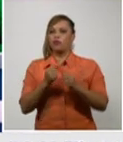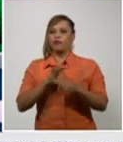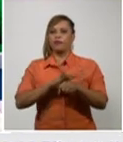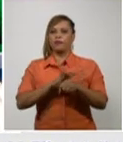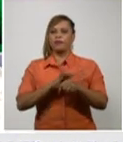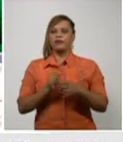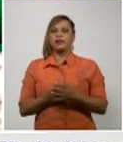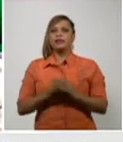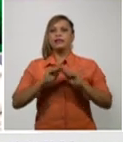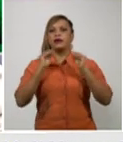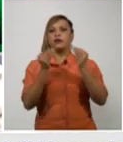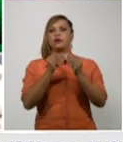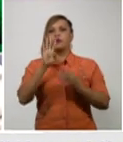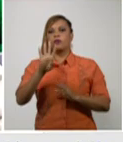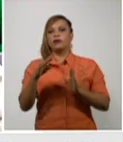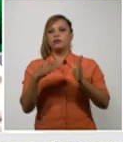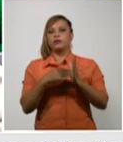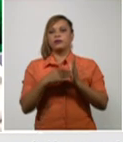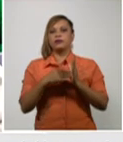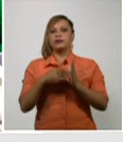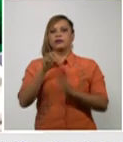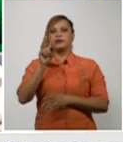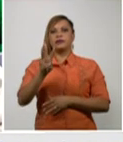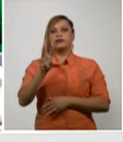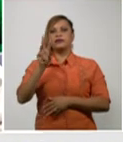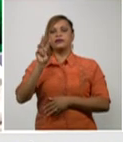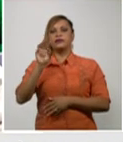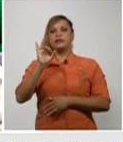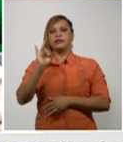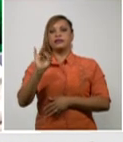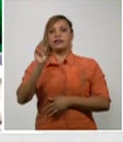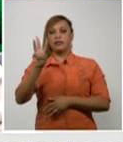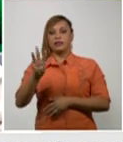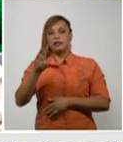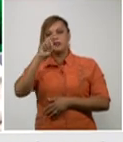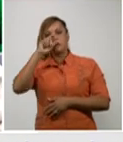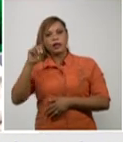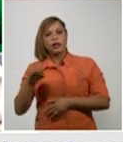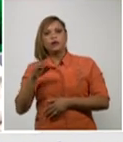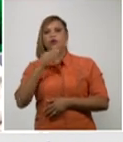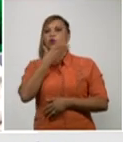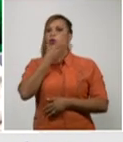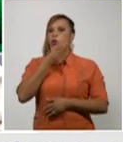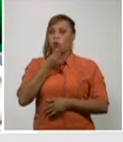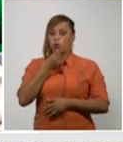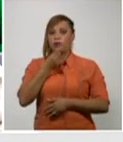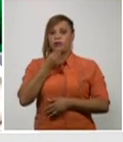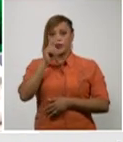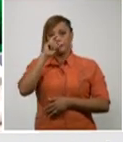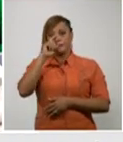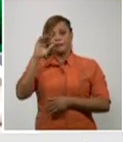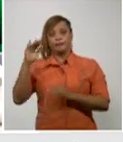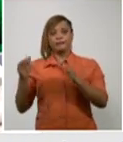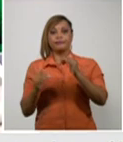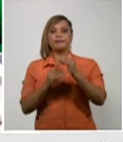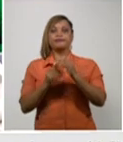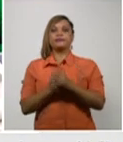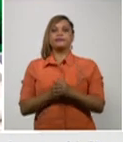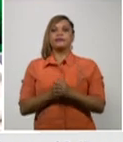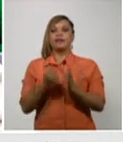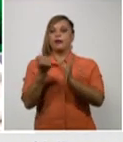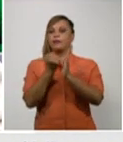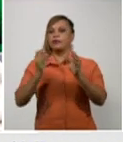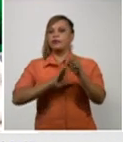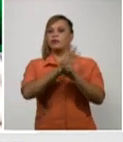4.373 niños jóvenes en edades pediátricas diagnosticados con la enfermedad